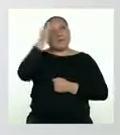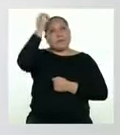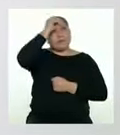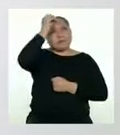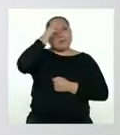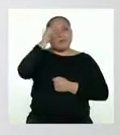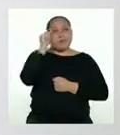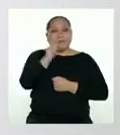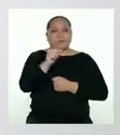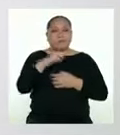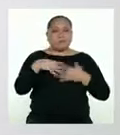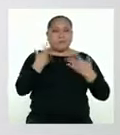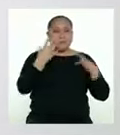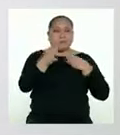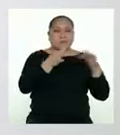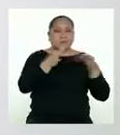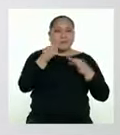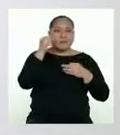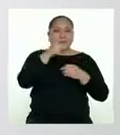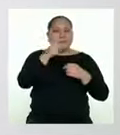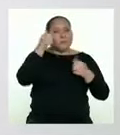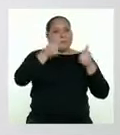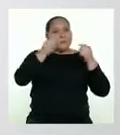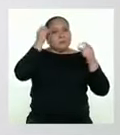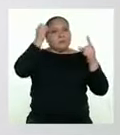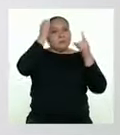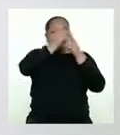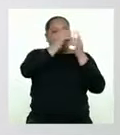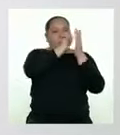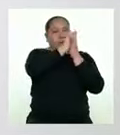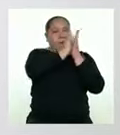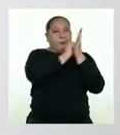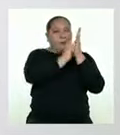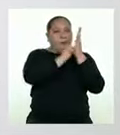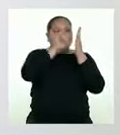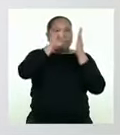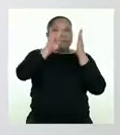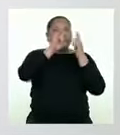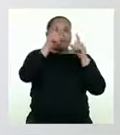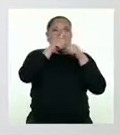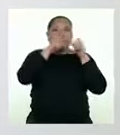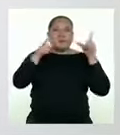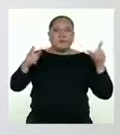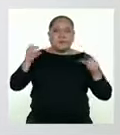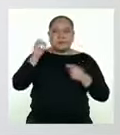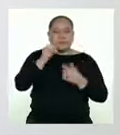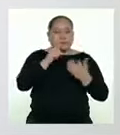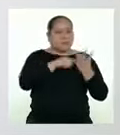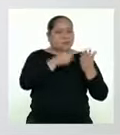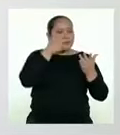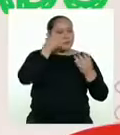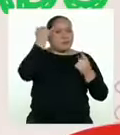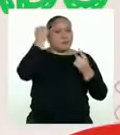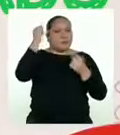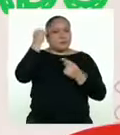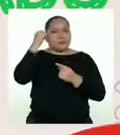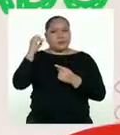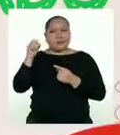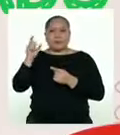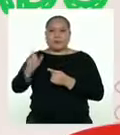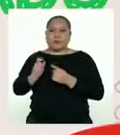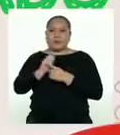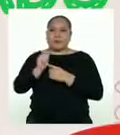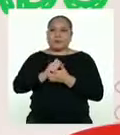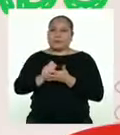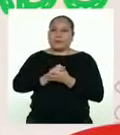podemos explicar el propósito del texto, el uso del lenguaje o la intención del autor. Gracias,